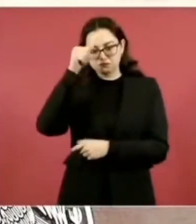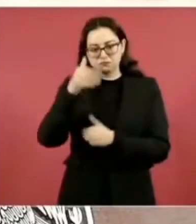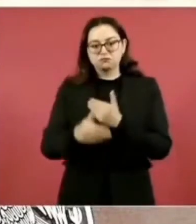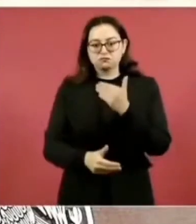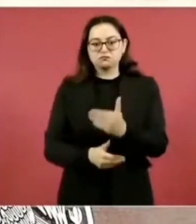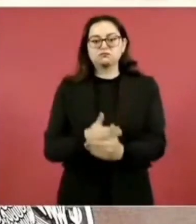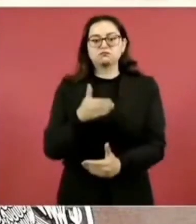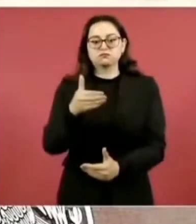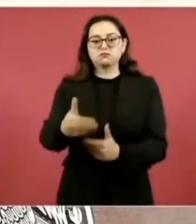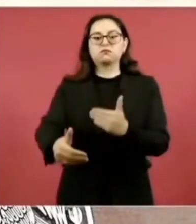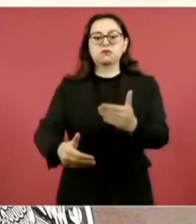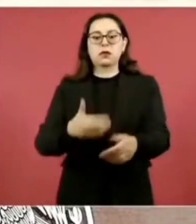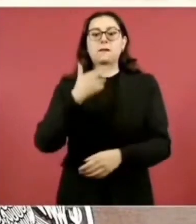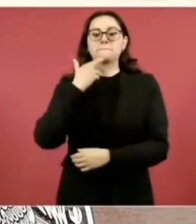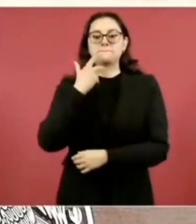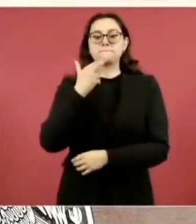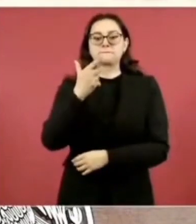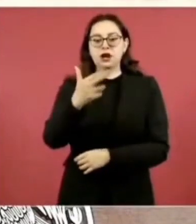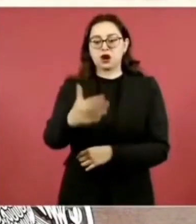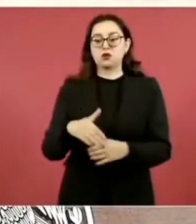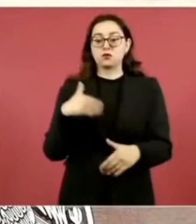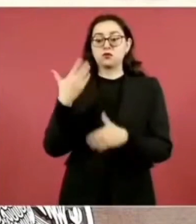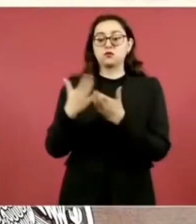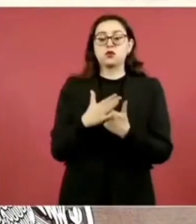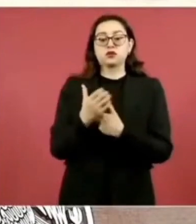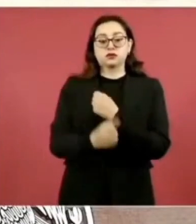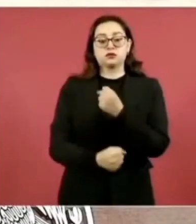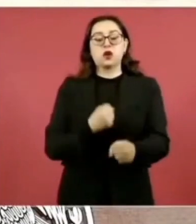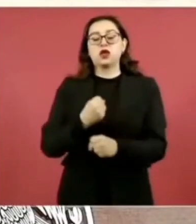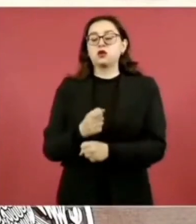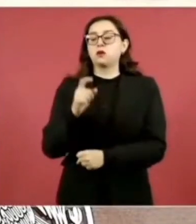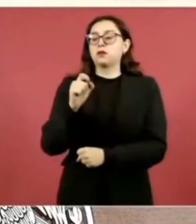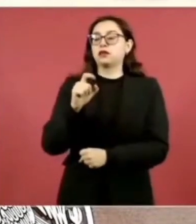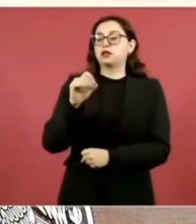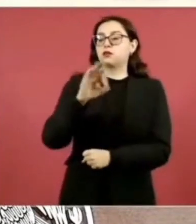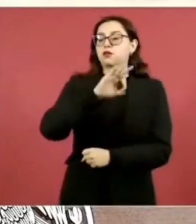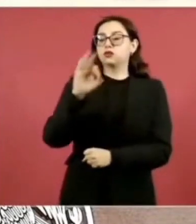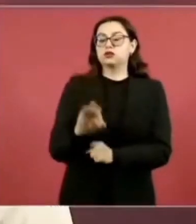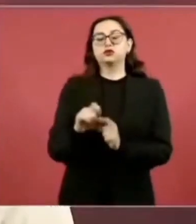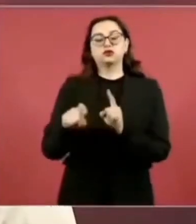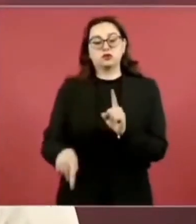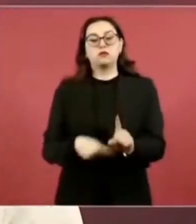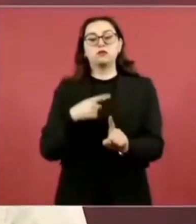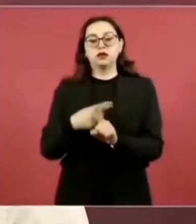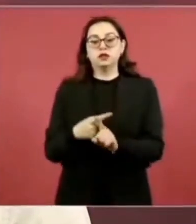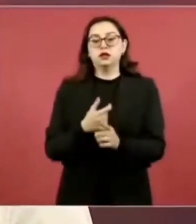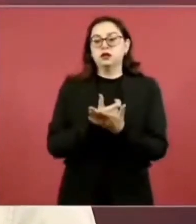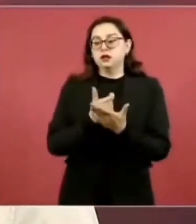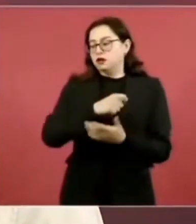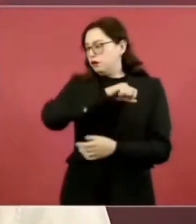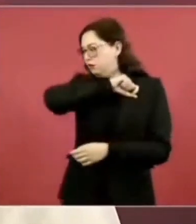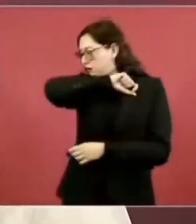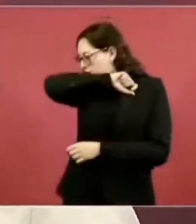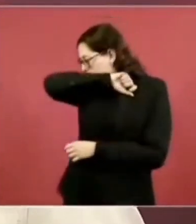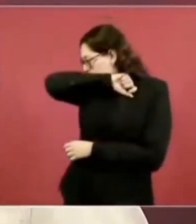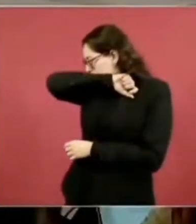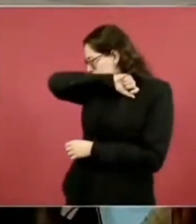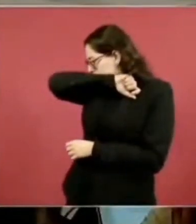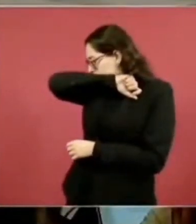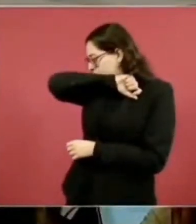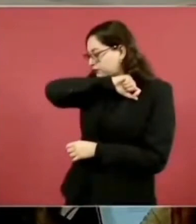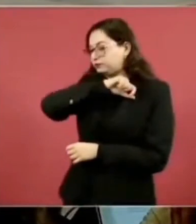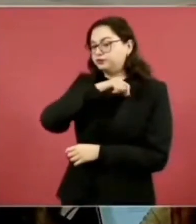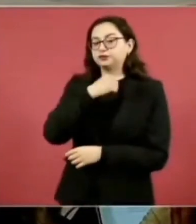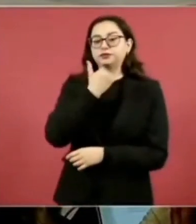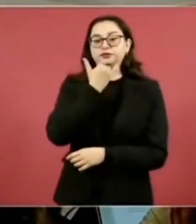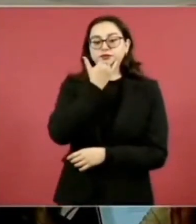avanzar en un incremento del 20 por ciento con el cual hemos hecho ya historia. Señor presidente, con